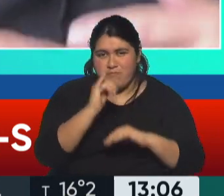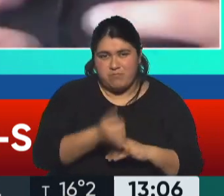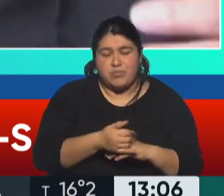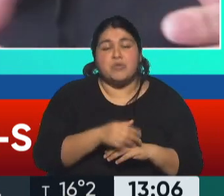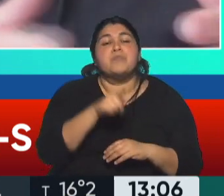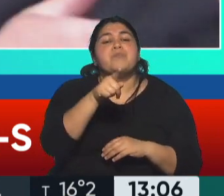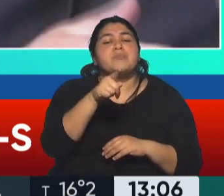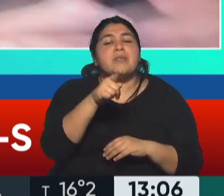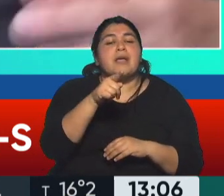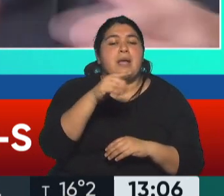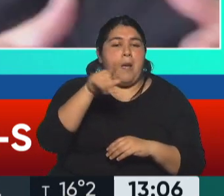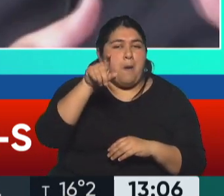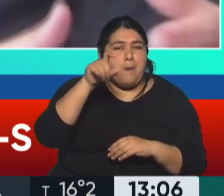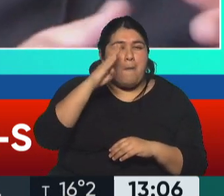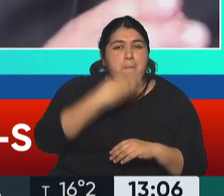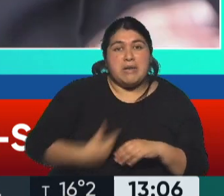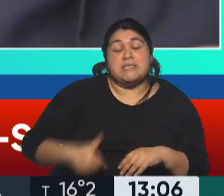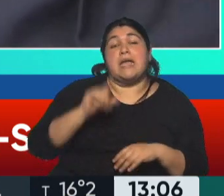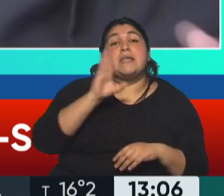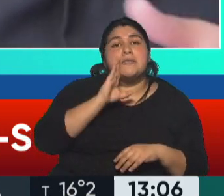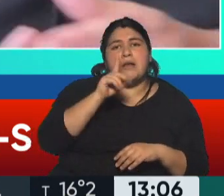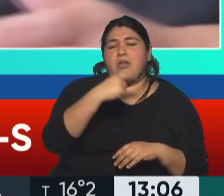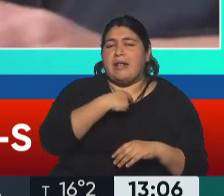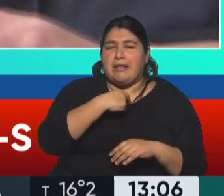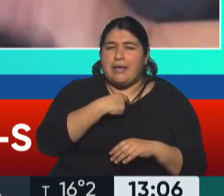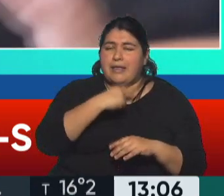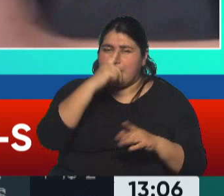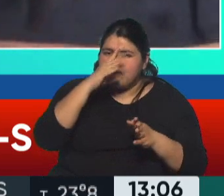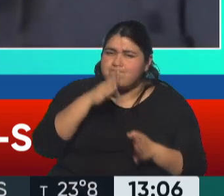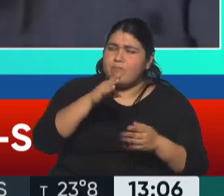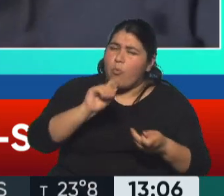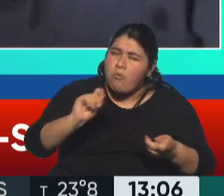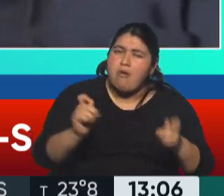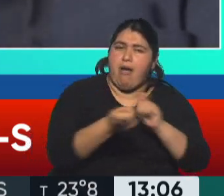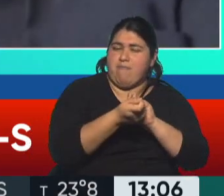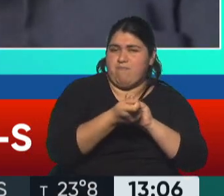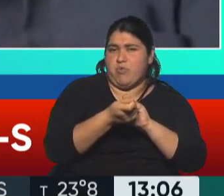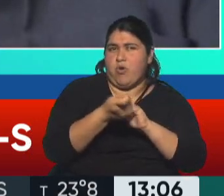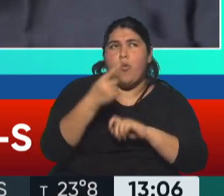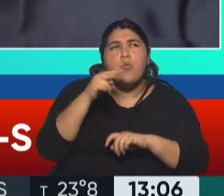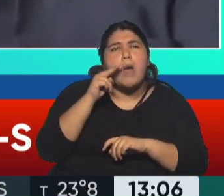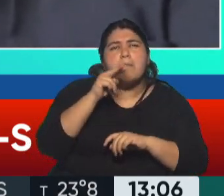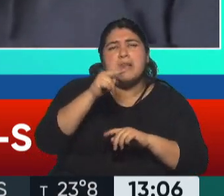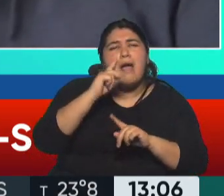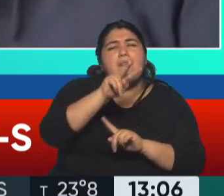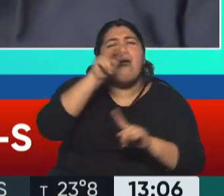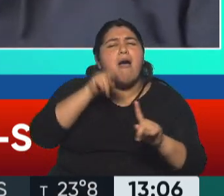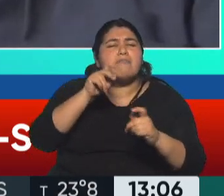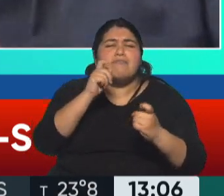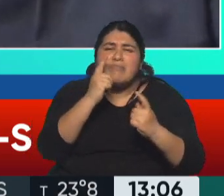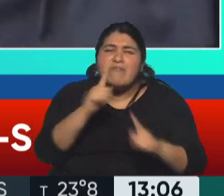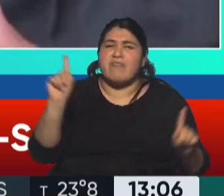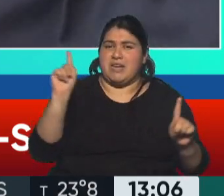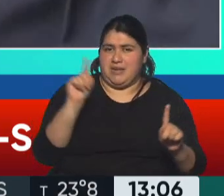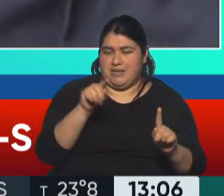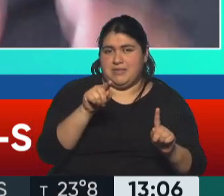está intentando hacer lo que se llama un pivot, un cambio a otra perspectiva y otra visión de lo